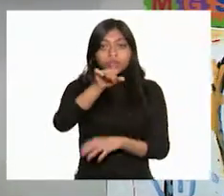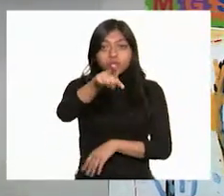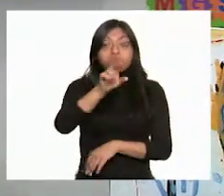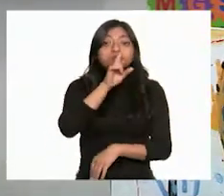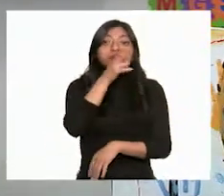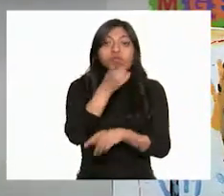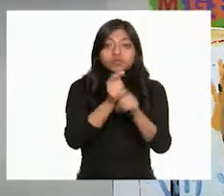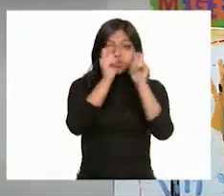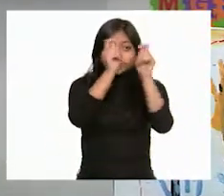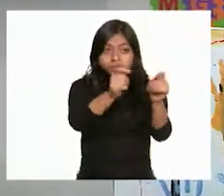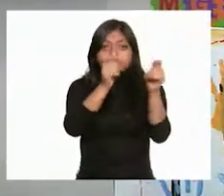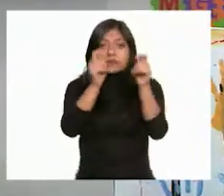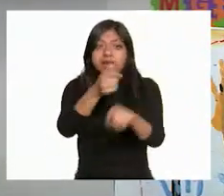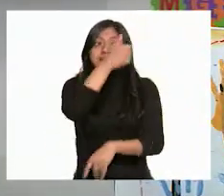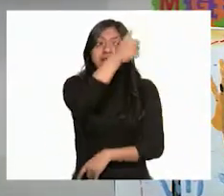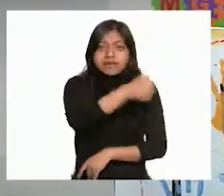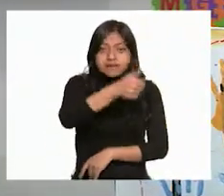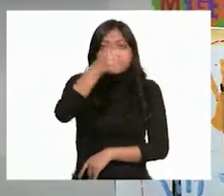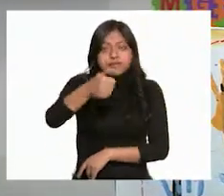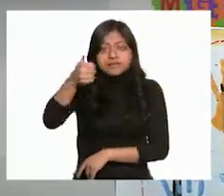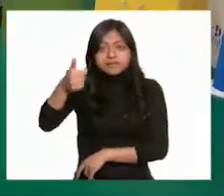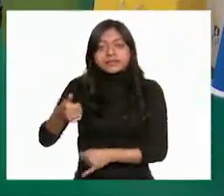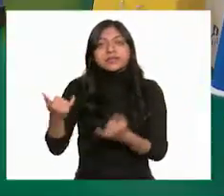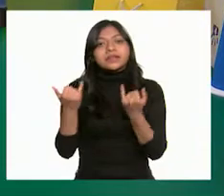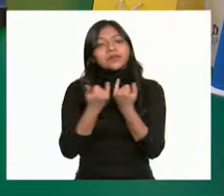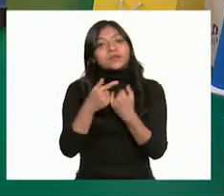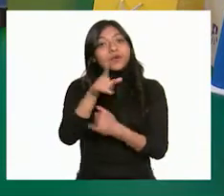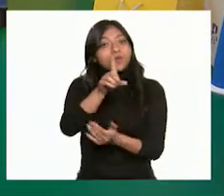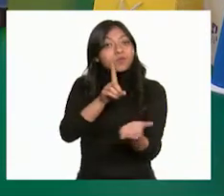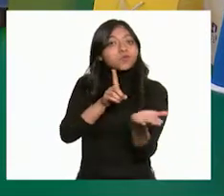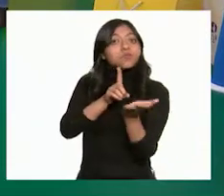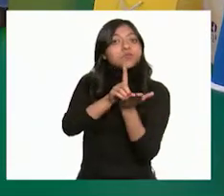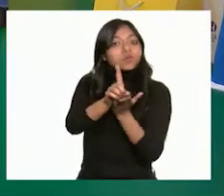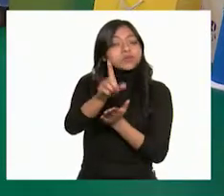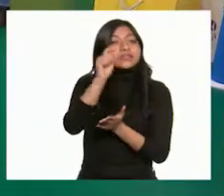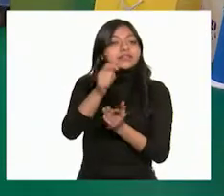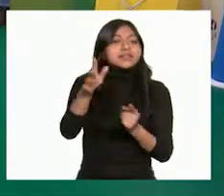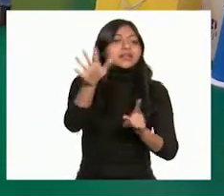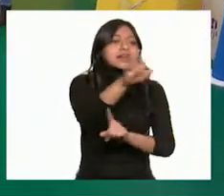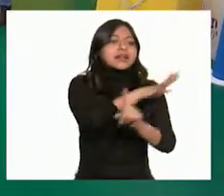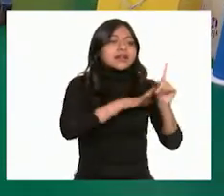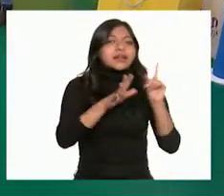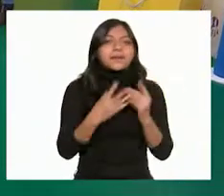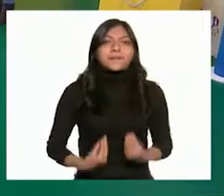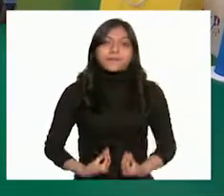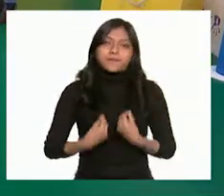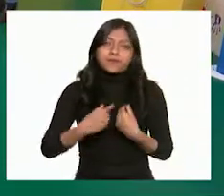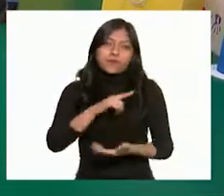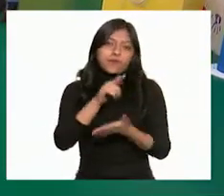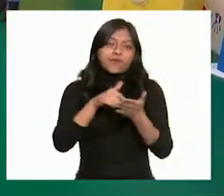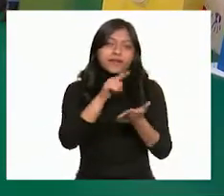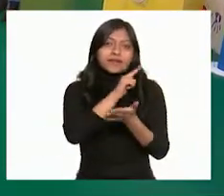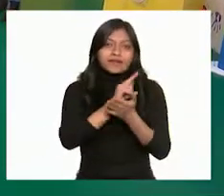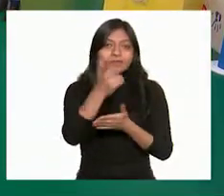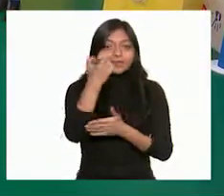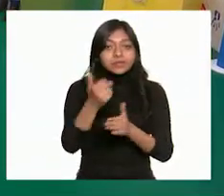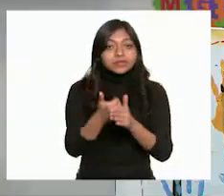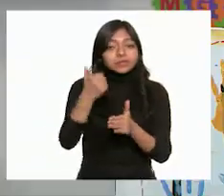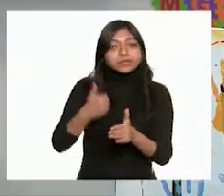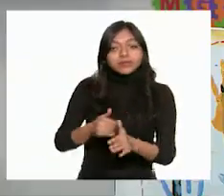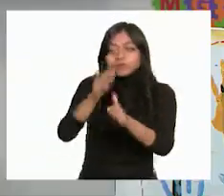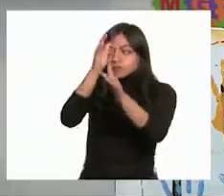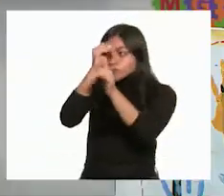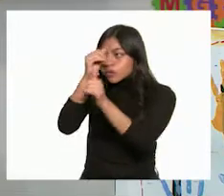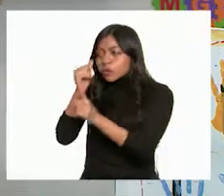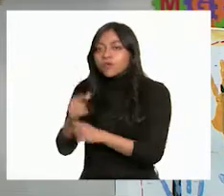todas y de todos. además, es nuestro derecho tener un ambiente sano y por ello es importante la organización y